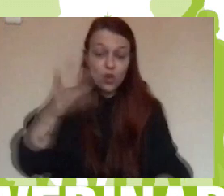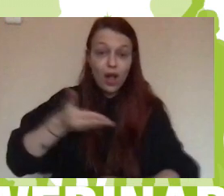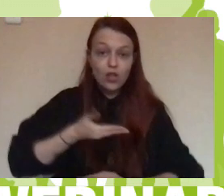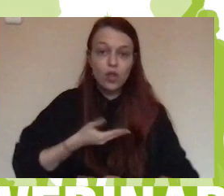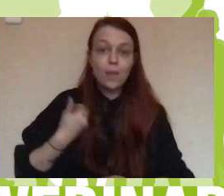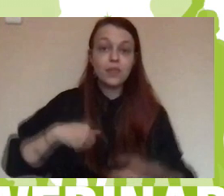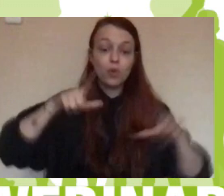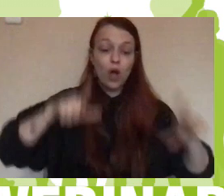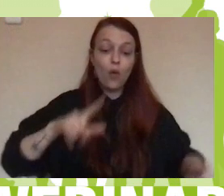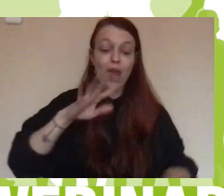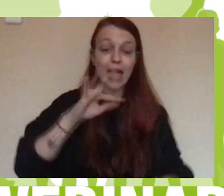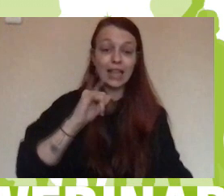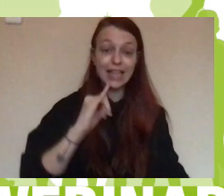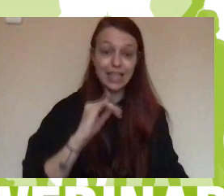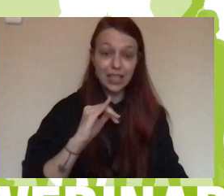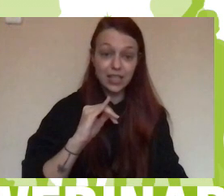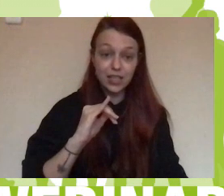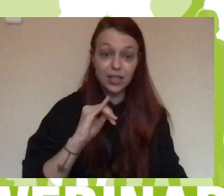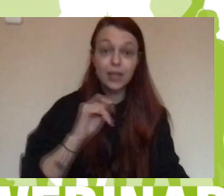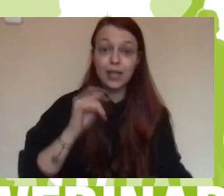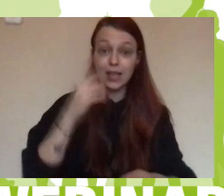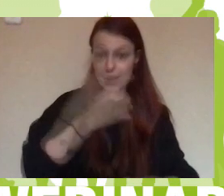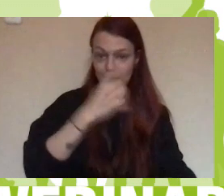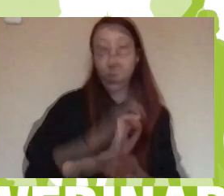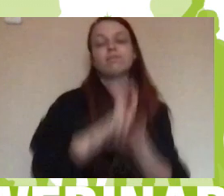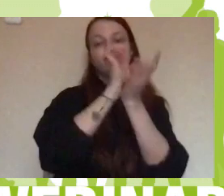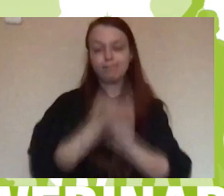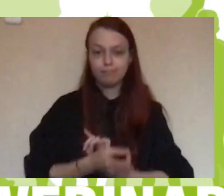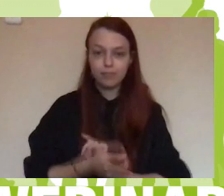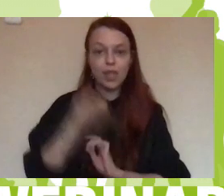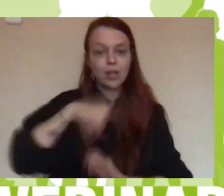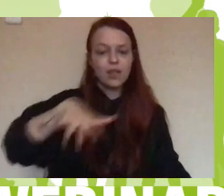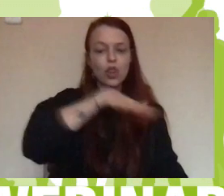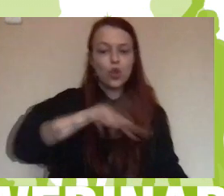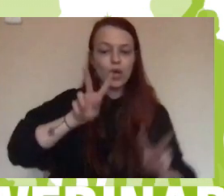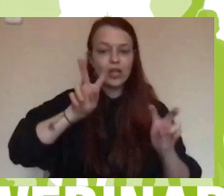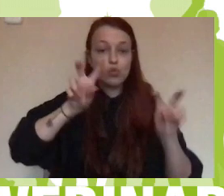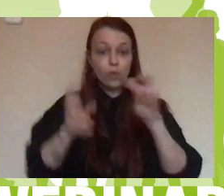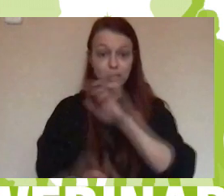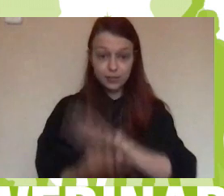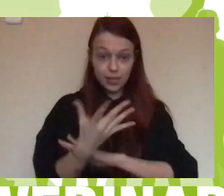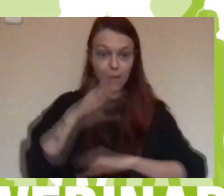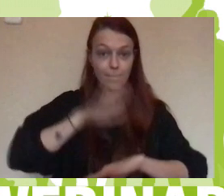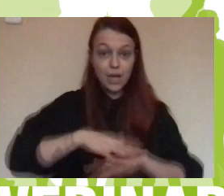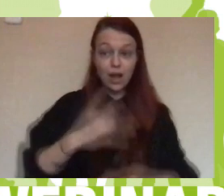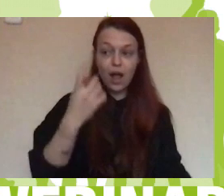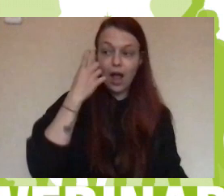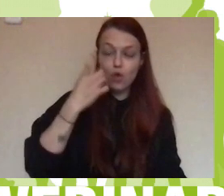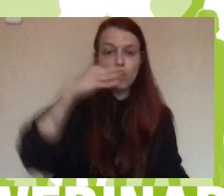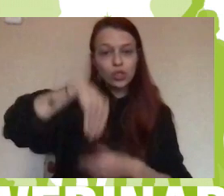TIC de primaria y también creamos distintos espacios que permitieron a los alumnos crear,